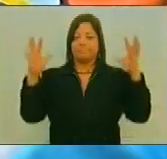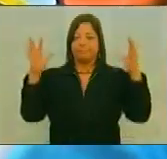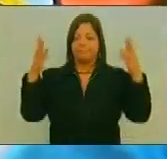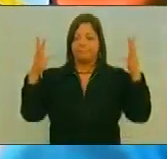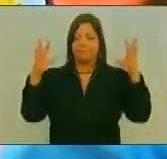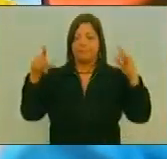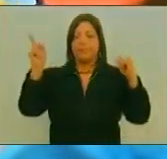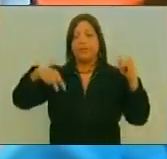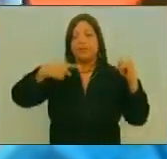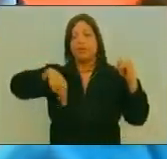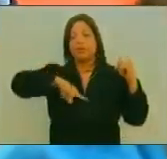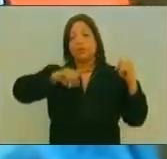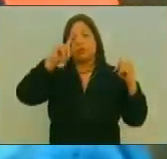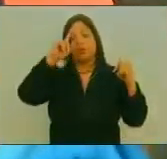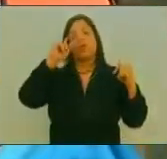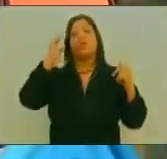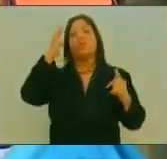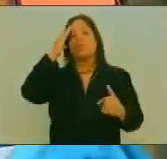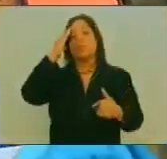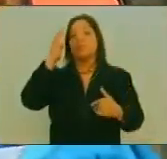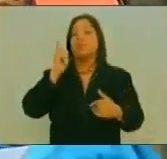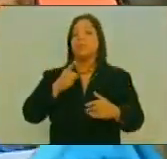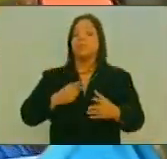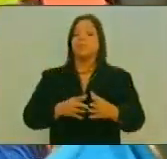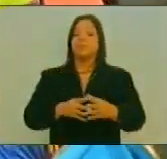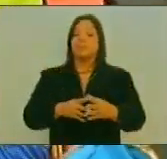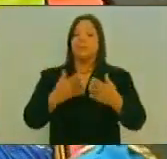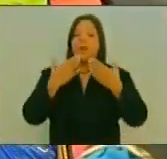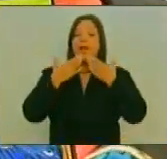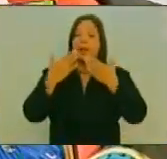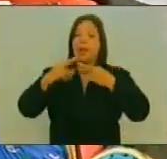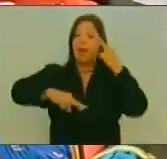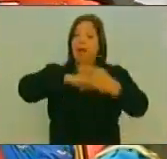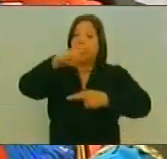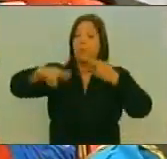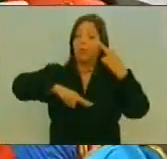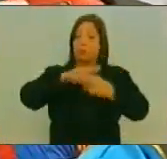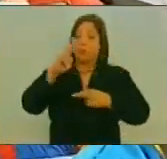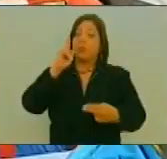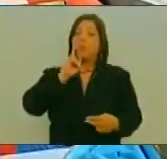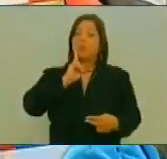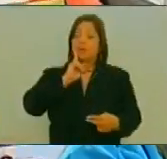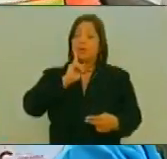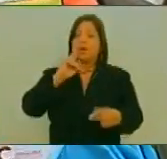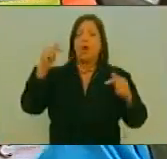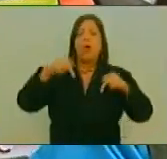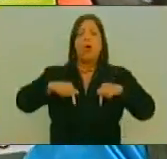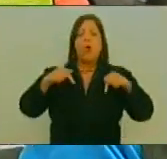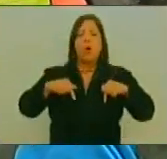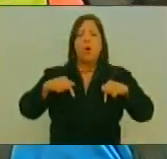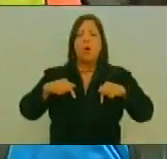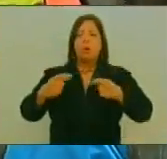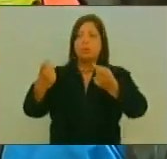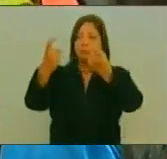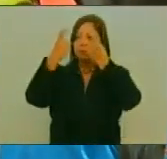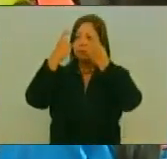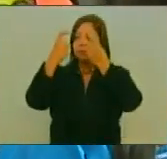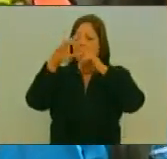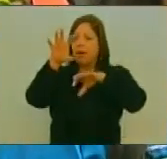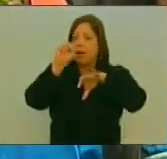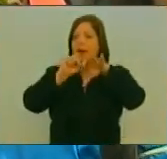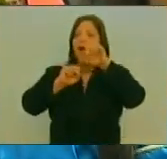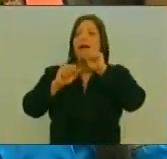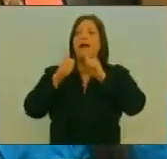Debemos Debemos Nosotros Reconocer Que Gracias a La Revolución Bolivariana Hoy Estamos Formados En Un